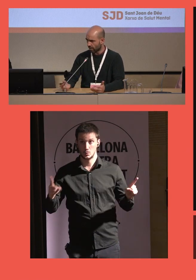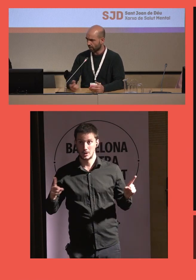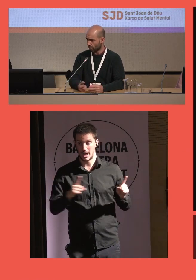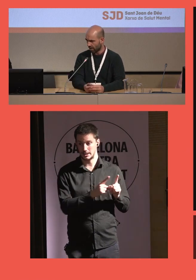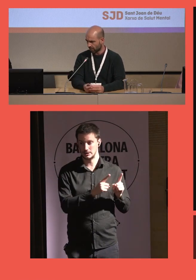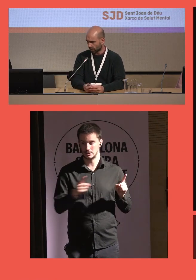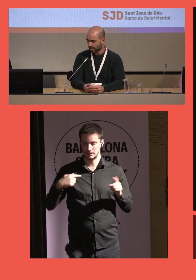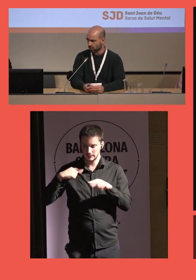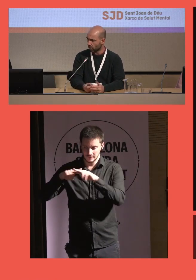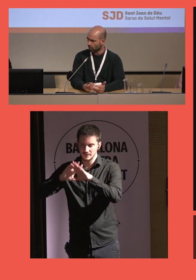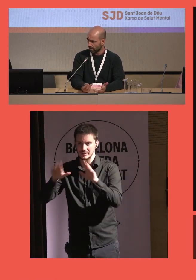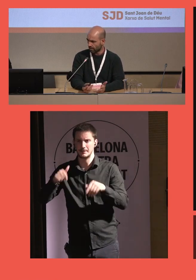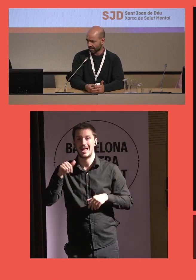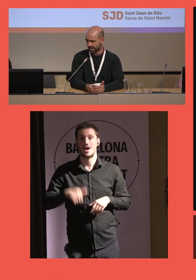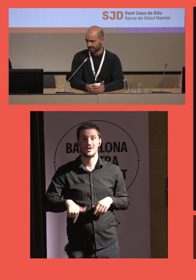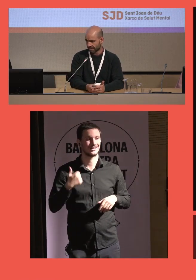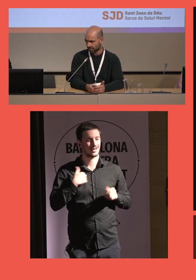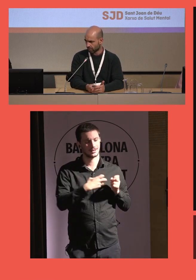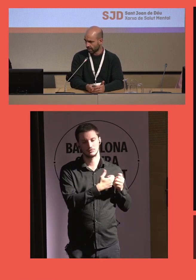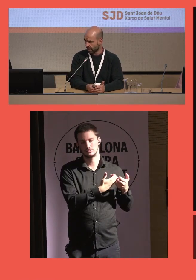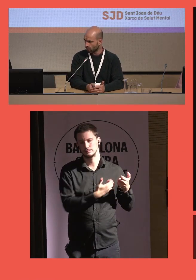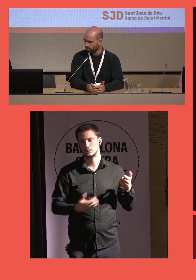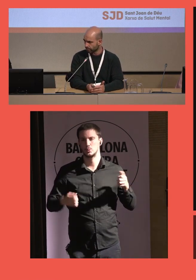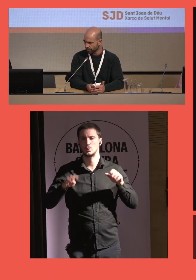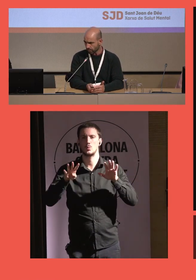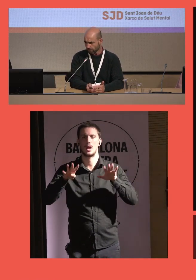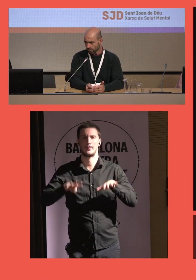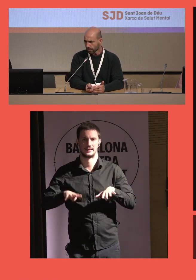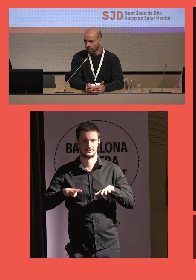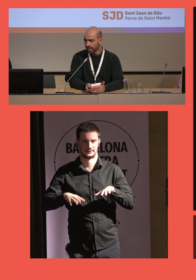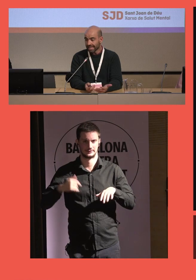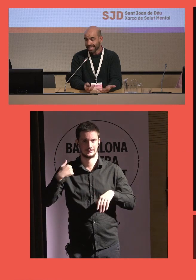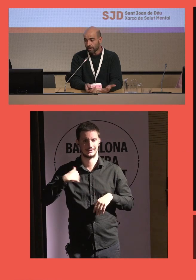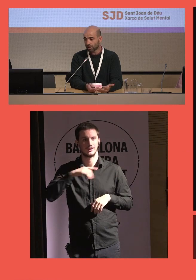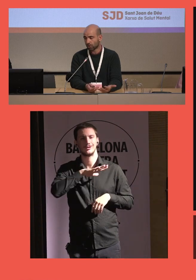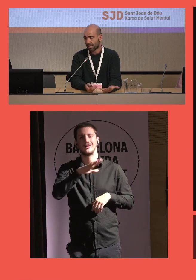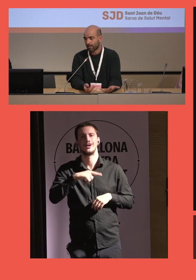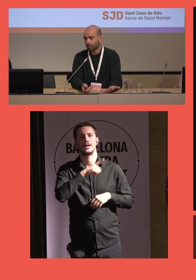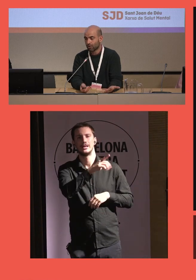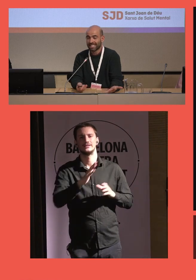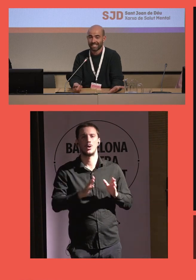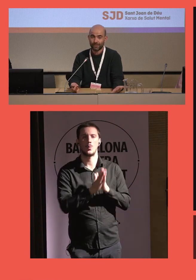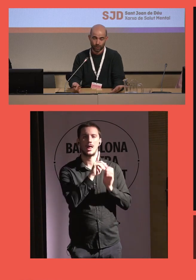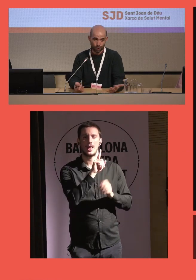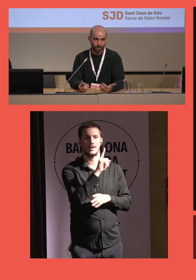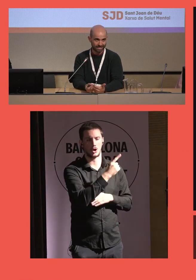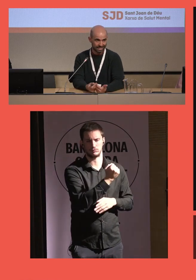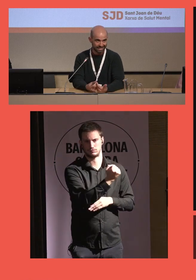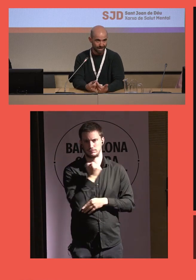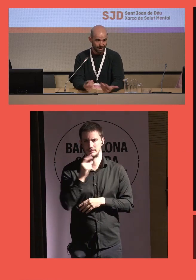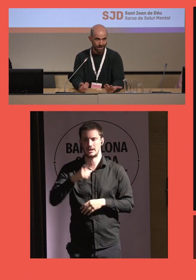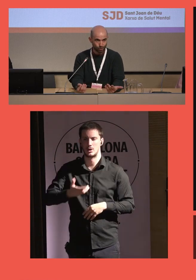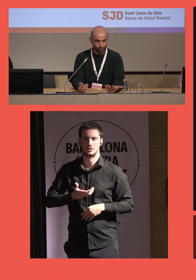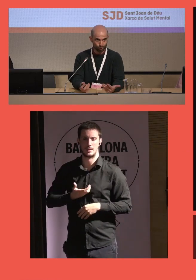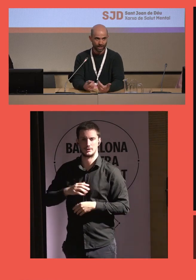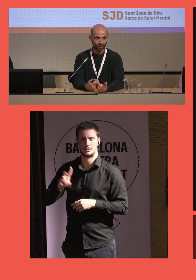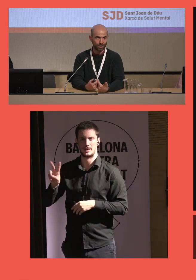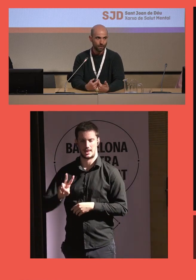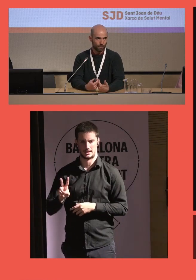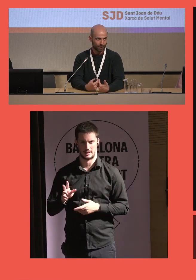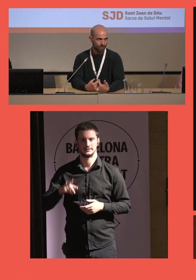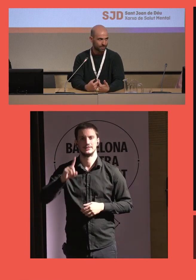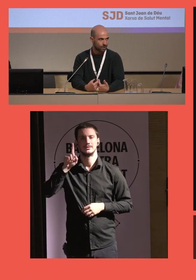proyecto que está en colaboración con el ayuntamiento y con el par sanitario San Joan de Déu y que de momento tenemos una satisfacción bastante elevada de los